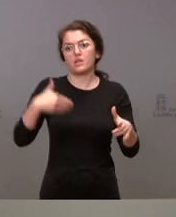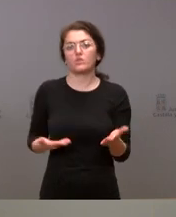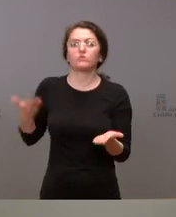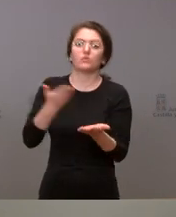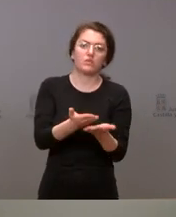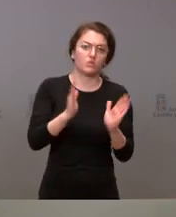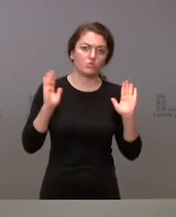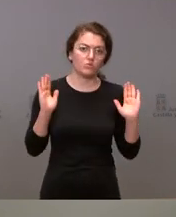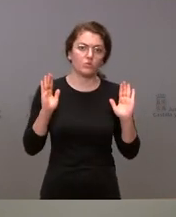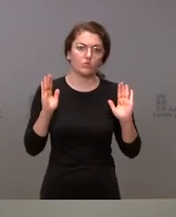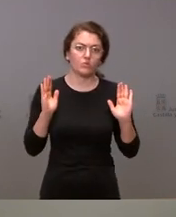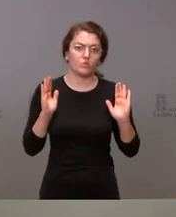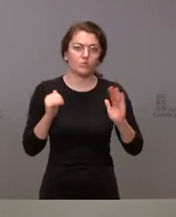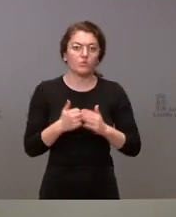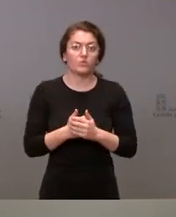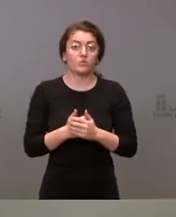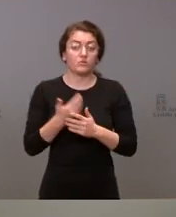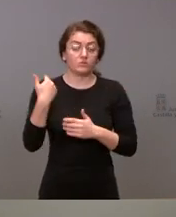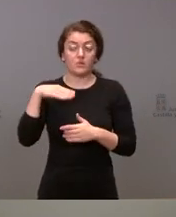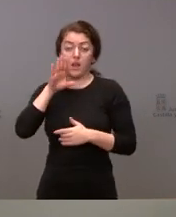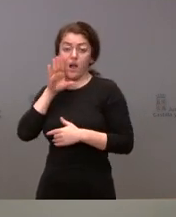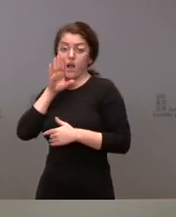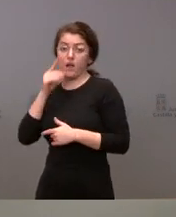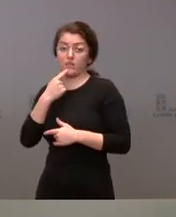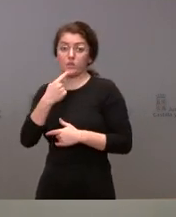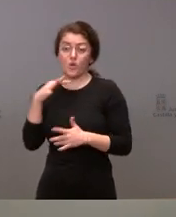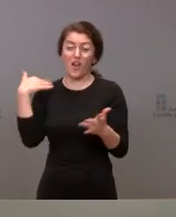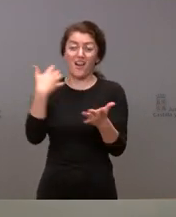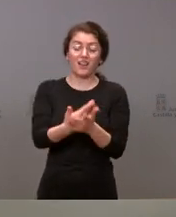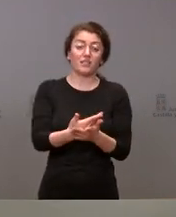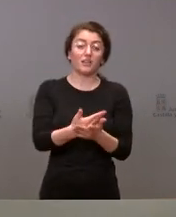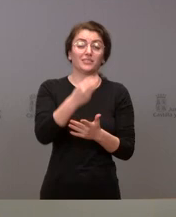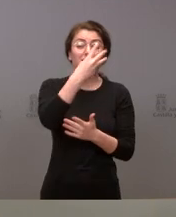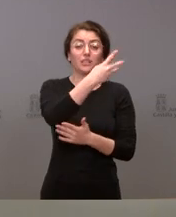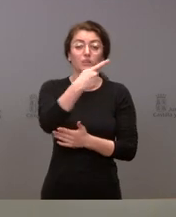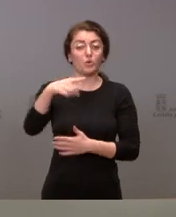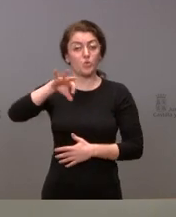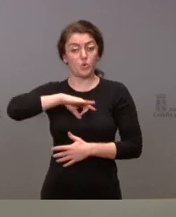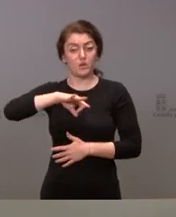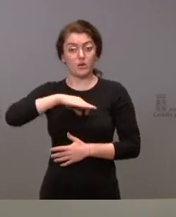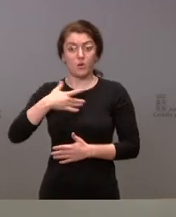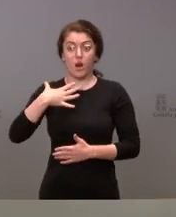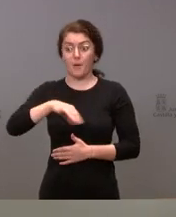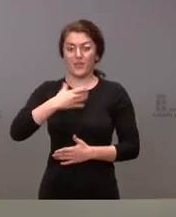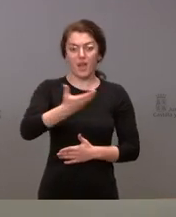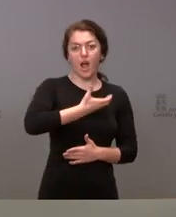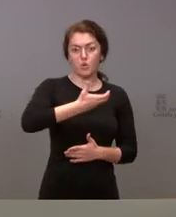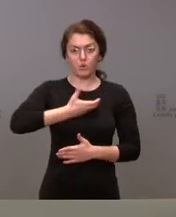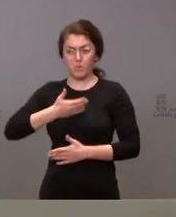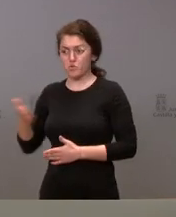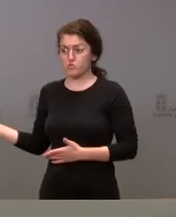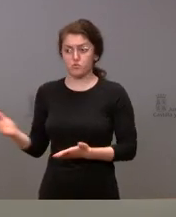hecho la petición aunque como he puesto el manifiesto anteriormente hasta el 31 de enero tienen tiempo todos los ayuntamientos para hacer